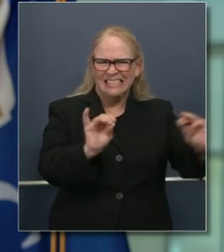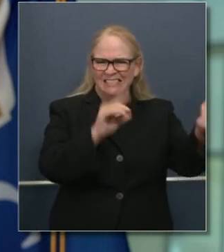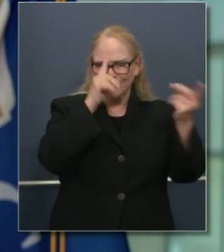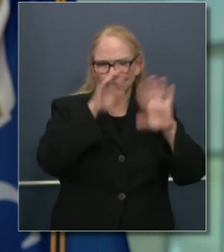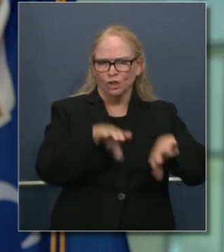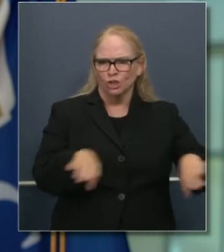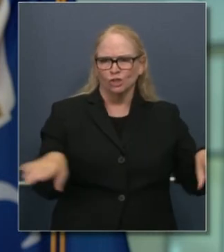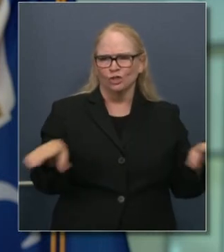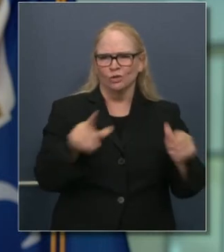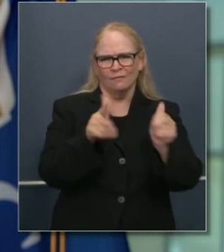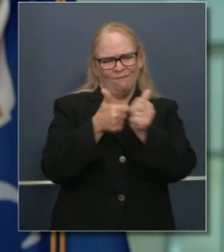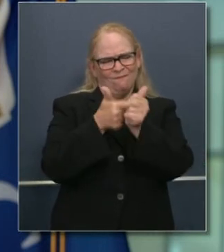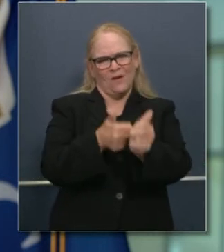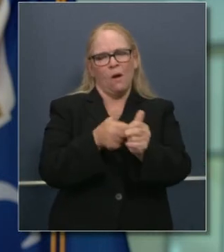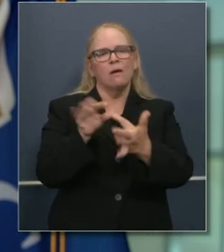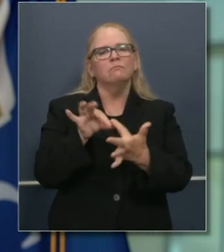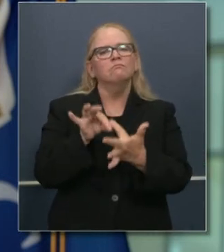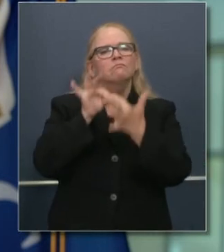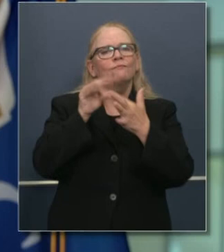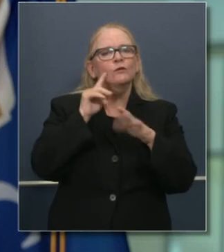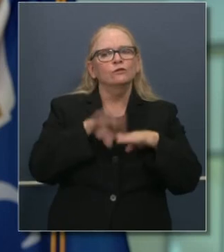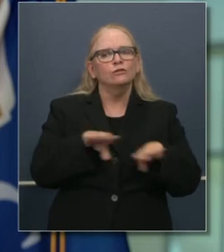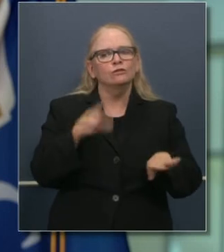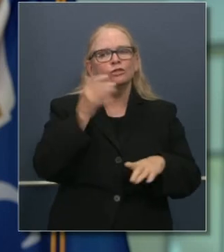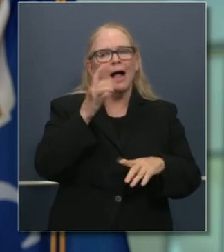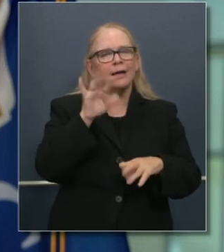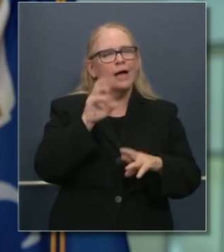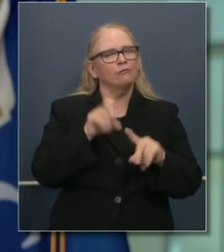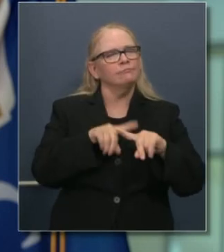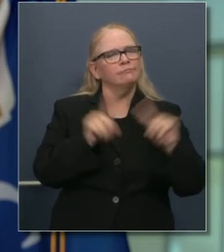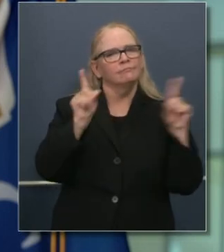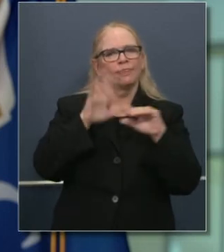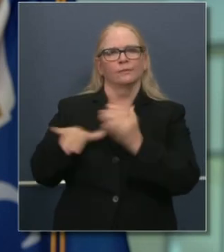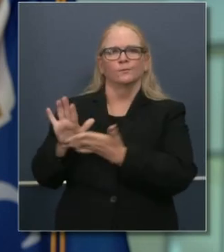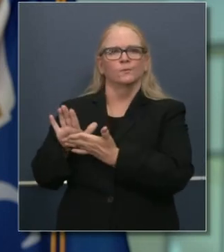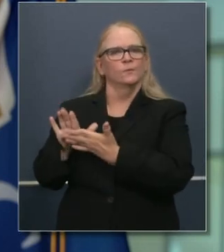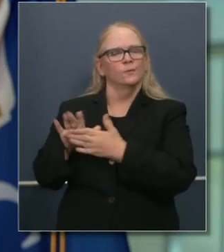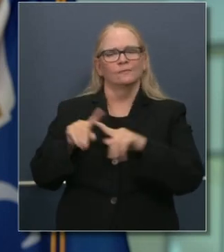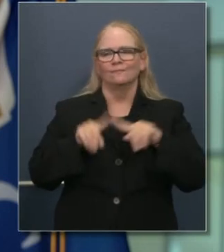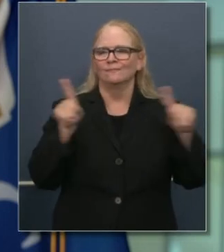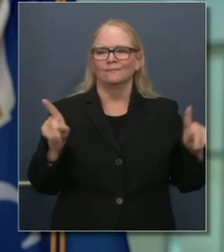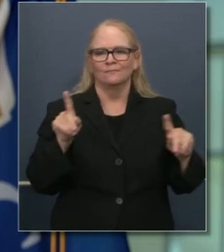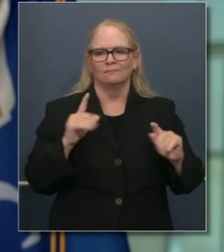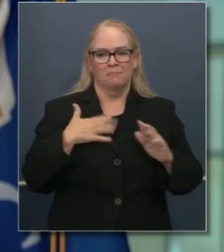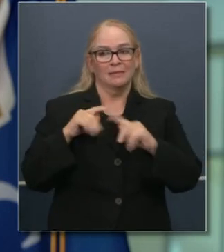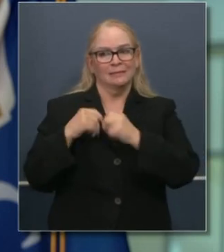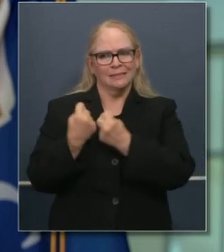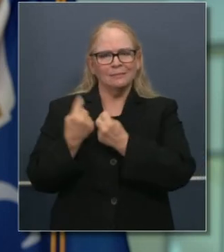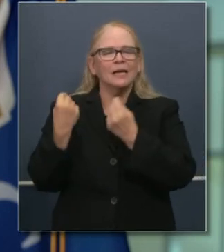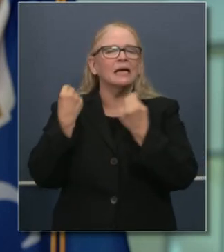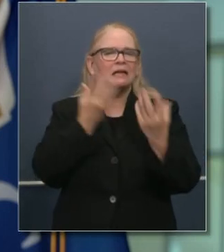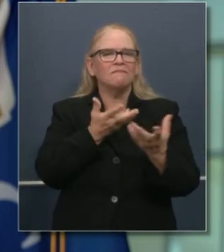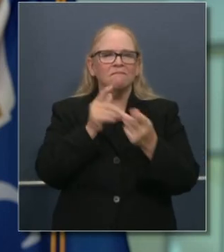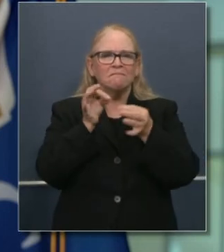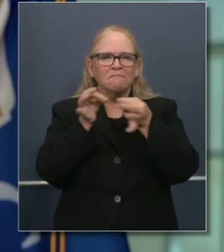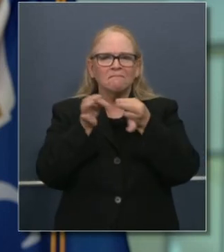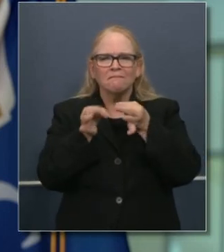pautas son singulares. Y con mucho gusto les proporciono, voy a alentar a mi equipo que les proporcione detalles específicos